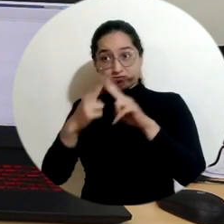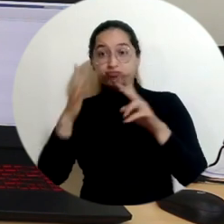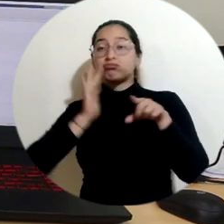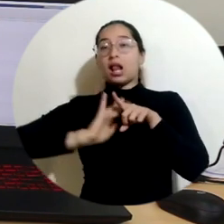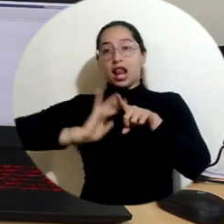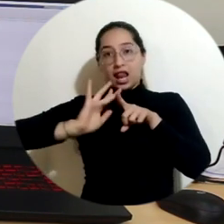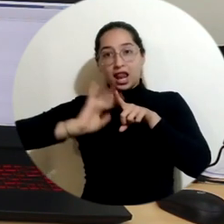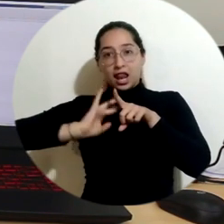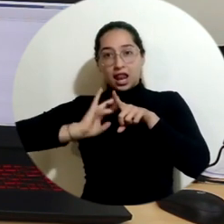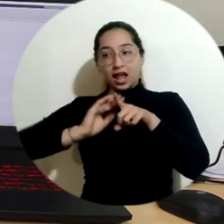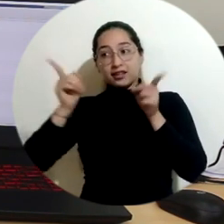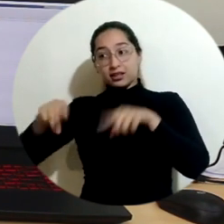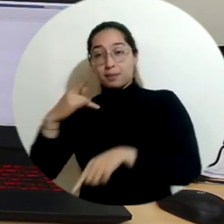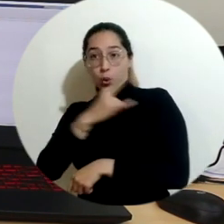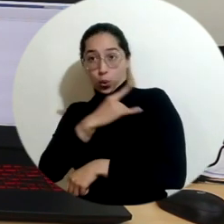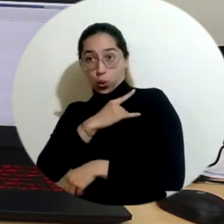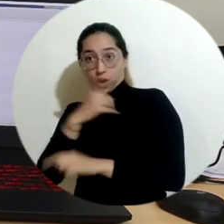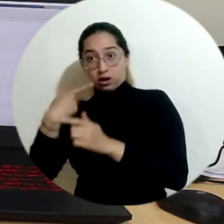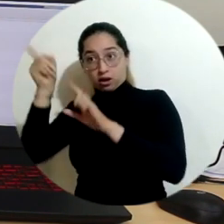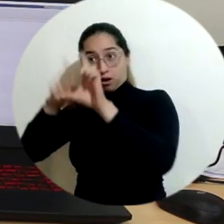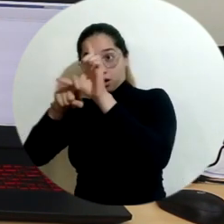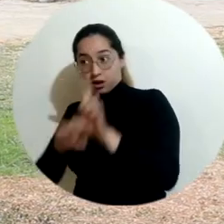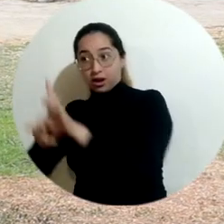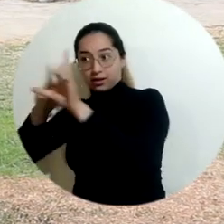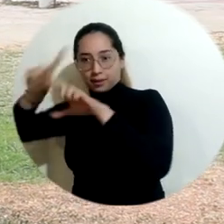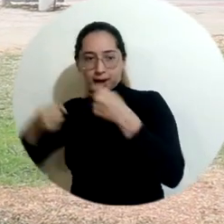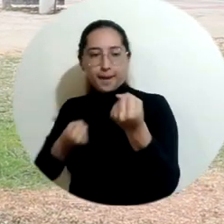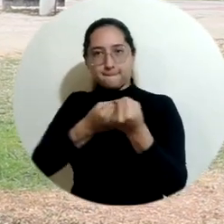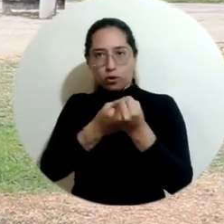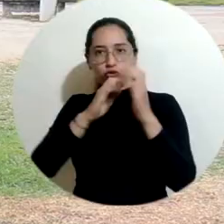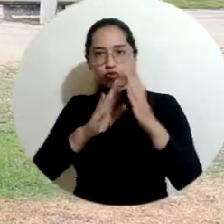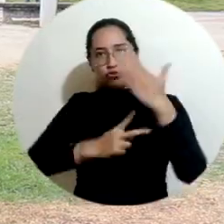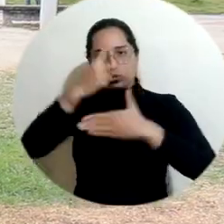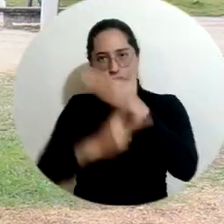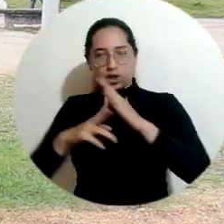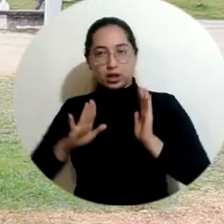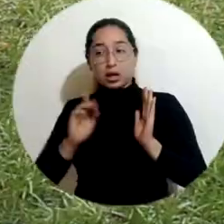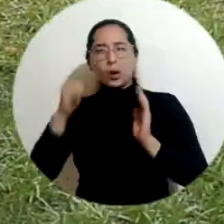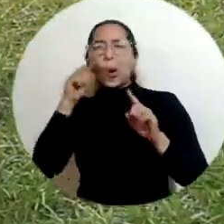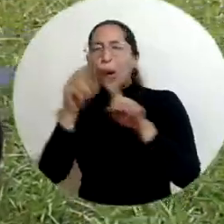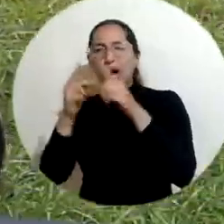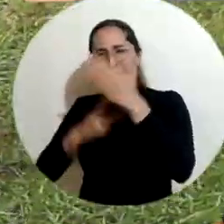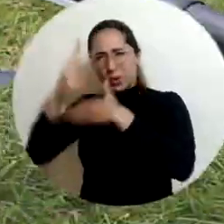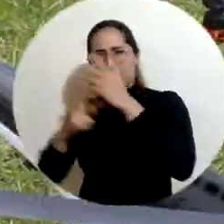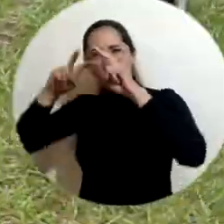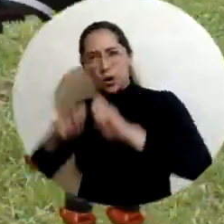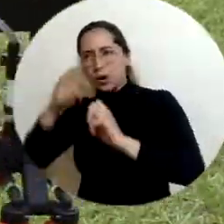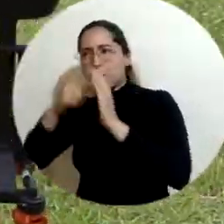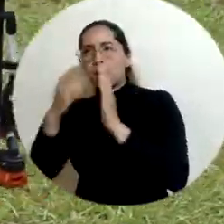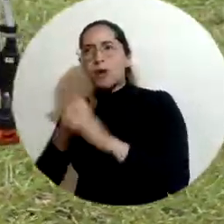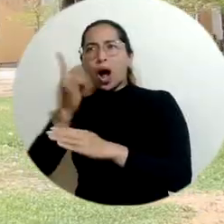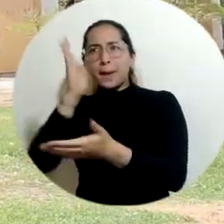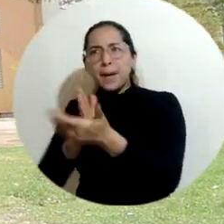y la Universidad de La Guajira acompañando el proyecto. Este proyecto inicialmente busca detectar y ejecutar acciones de corrección